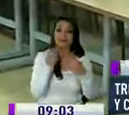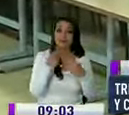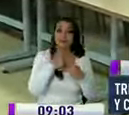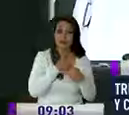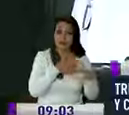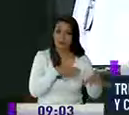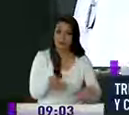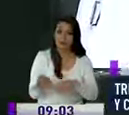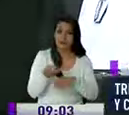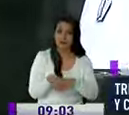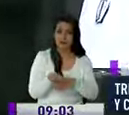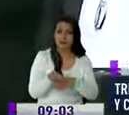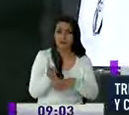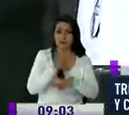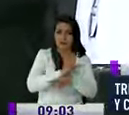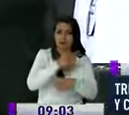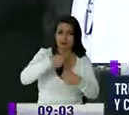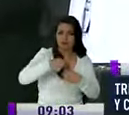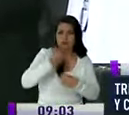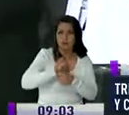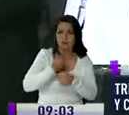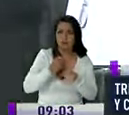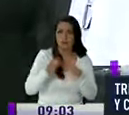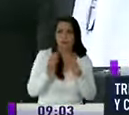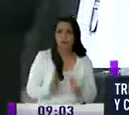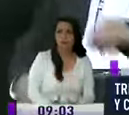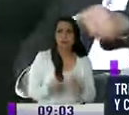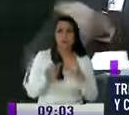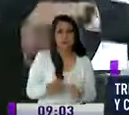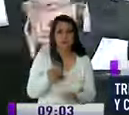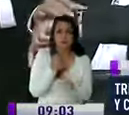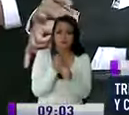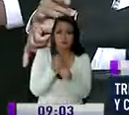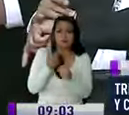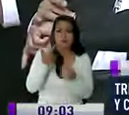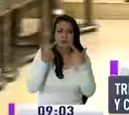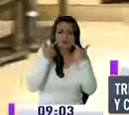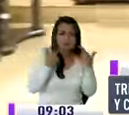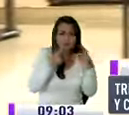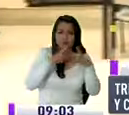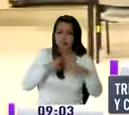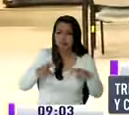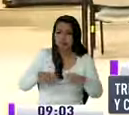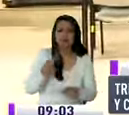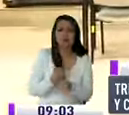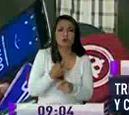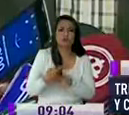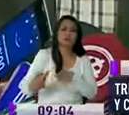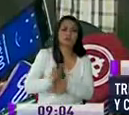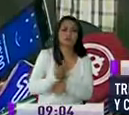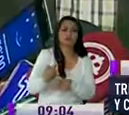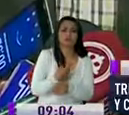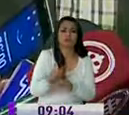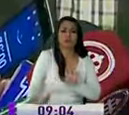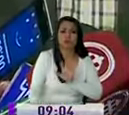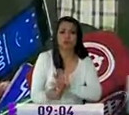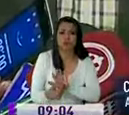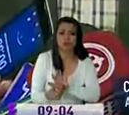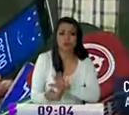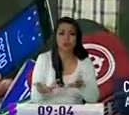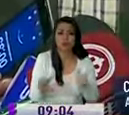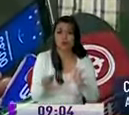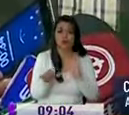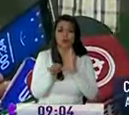legislador él tenía el deber y obligación de fiscalizar y legislar y que justamente por eso lo habrían perseguido No existía ningún